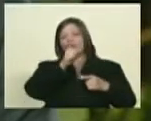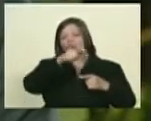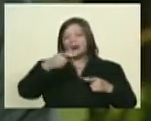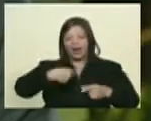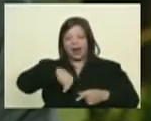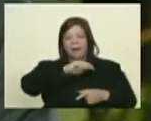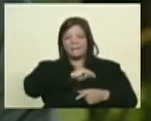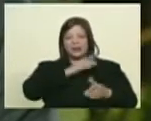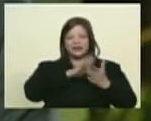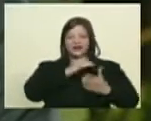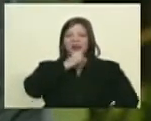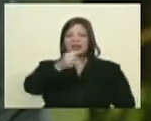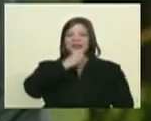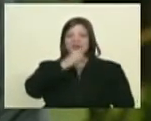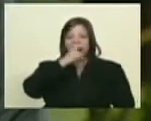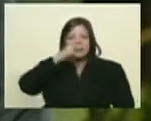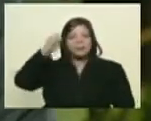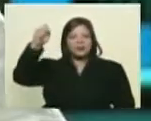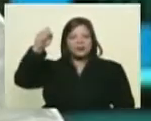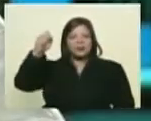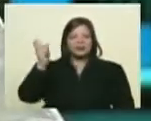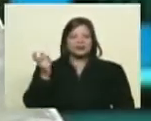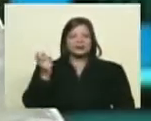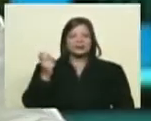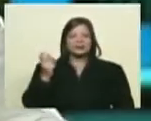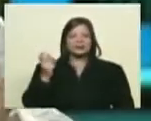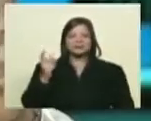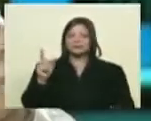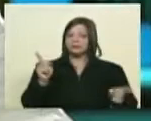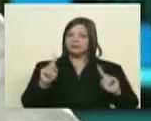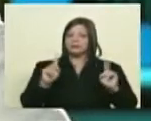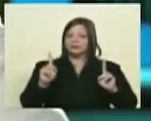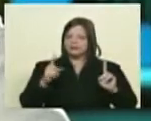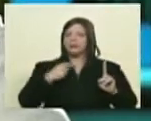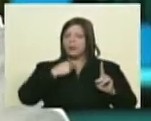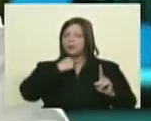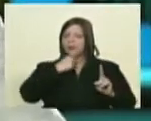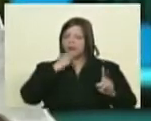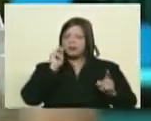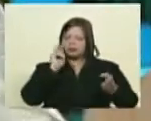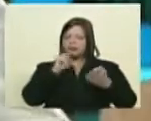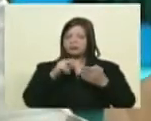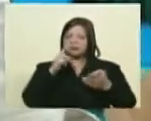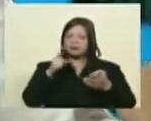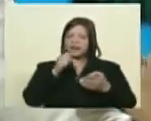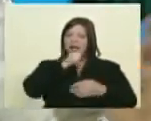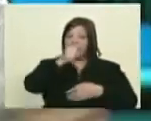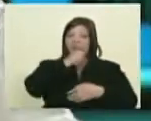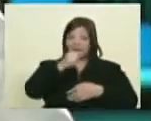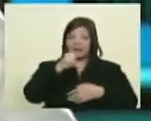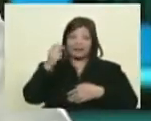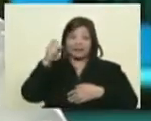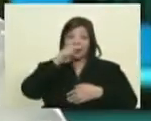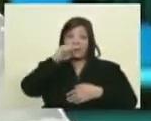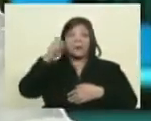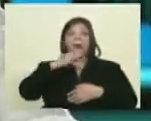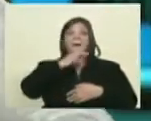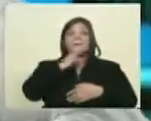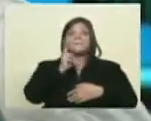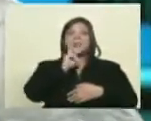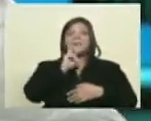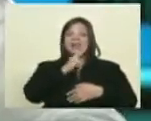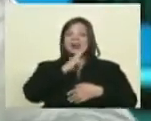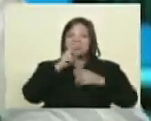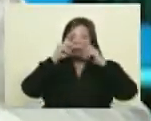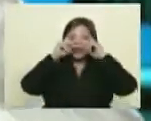España a la entrevista con el presidente Nicolás Maduro? no lo sé no lo sé pero me gustaría verlo porque bueno, conozco a mi madre pero mi madre es muy roja